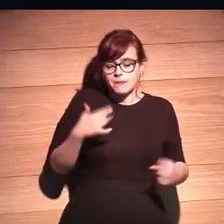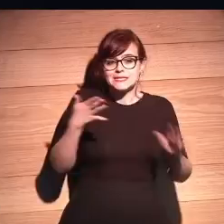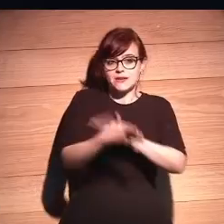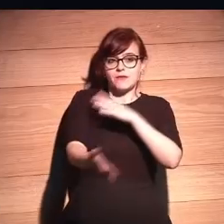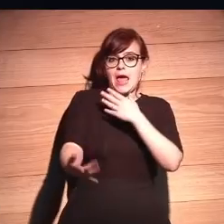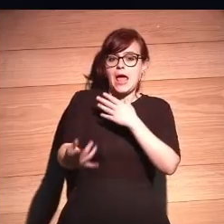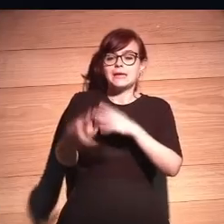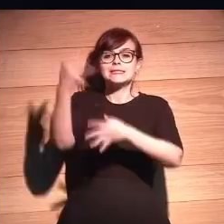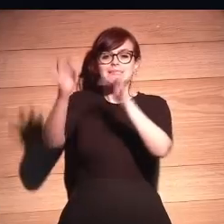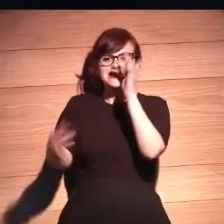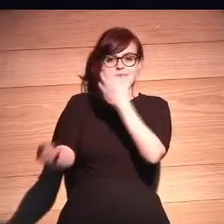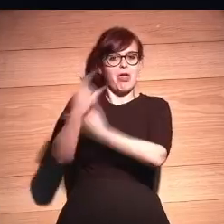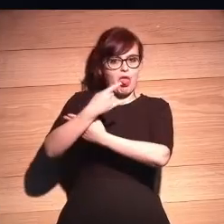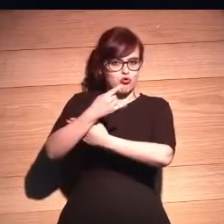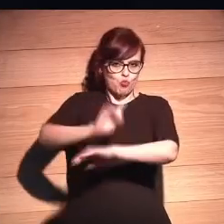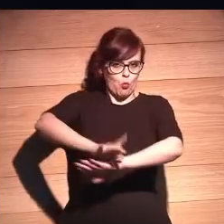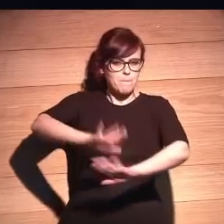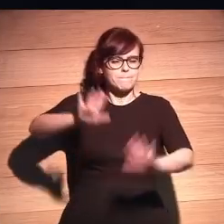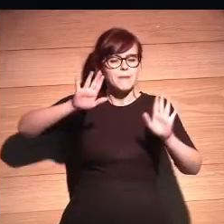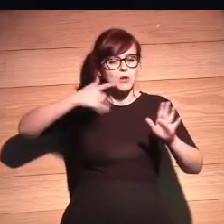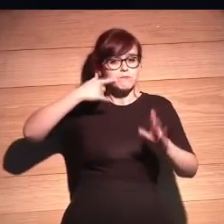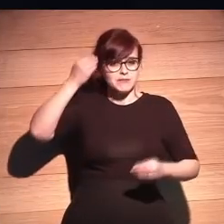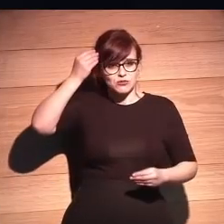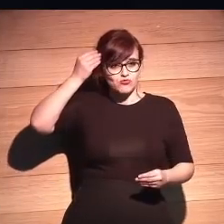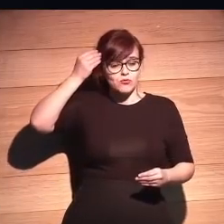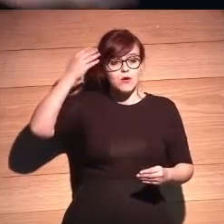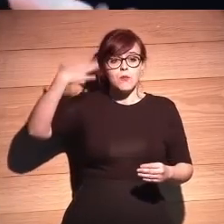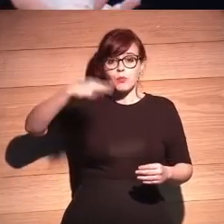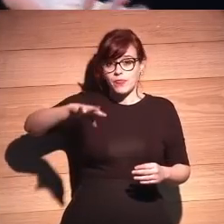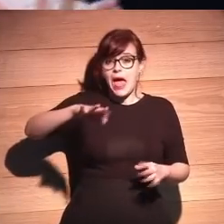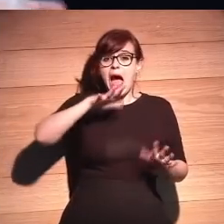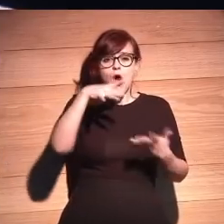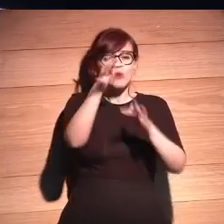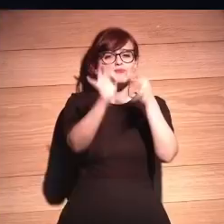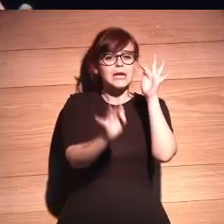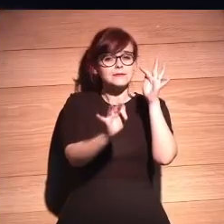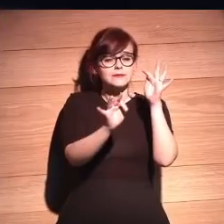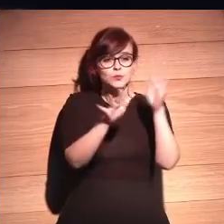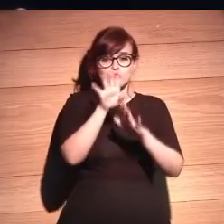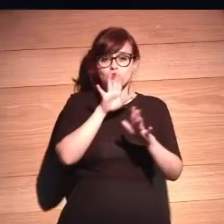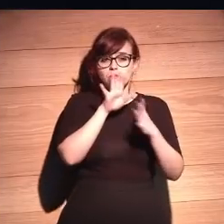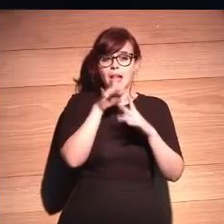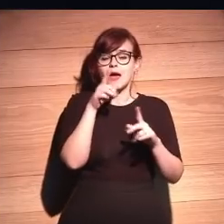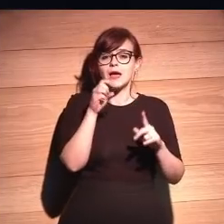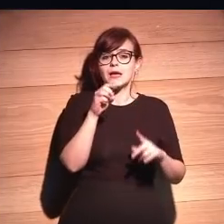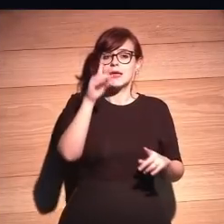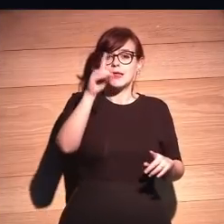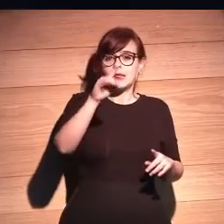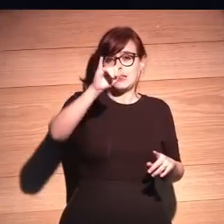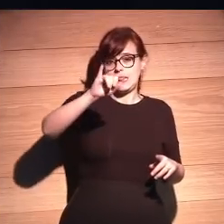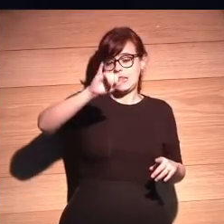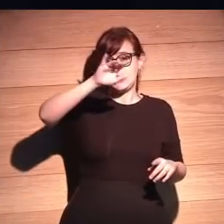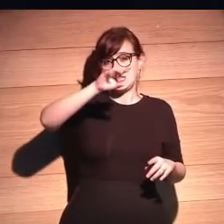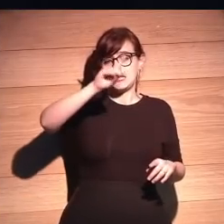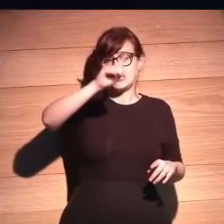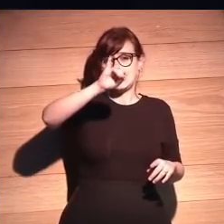ser engañado por el test de Turing, ¿no? Pero estoy convencido que... Bueno, hay un test ahora muy curioso. Y está la página DeepBag.